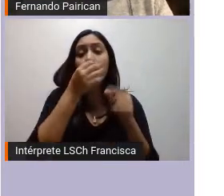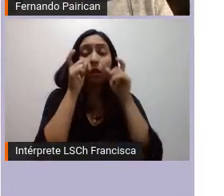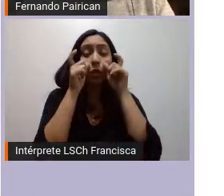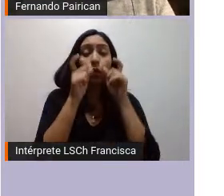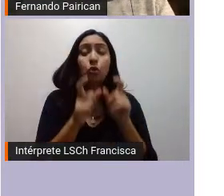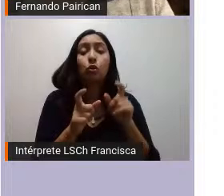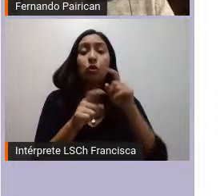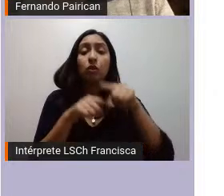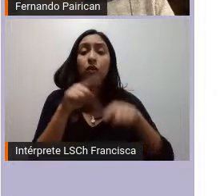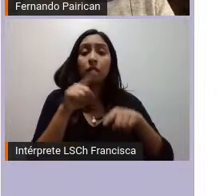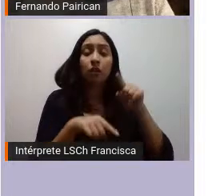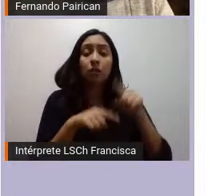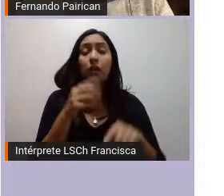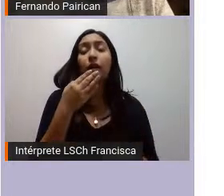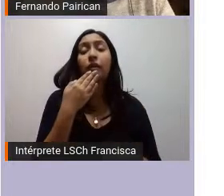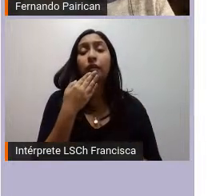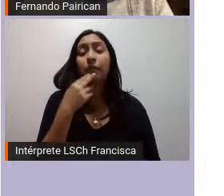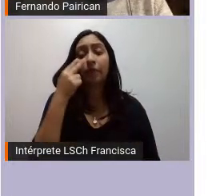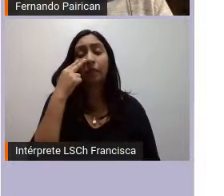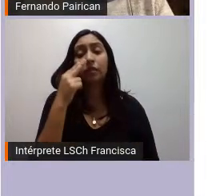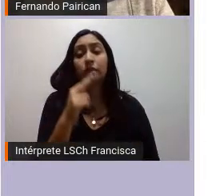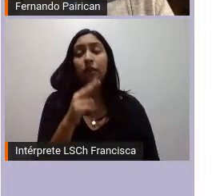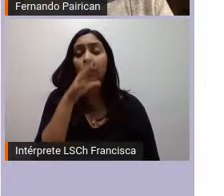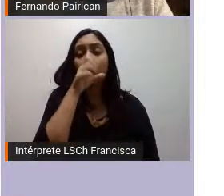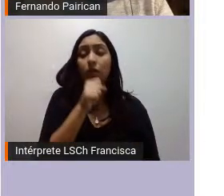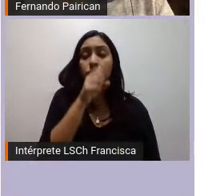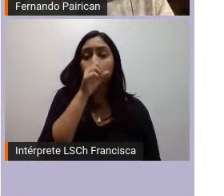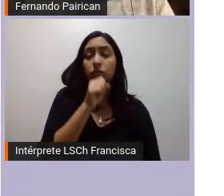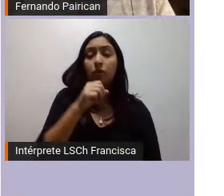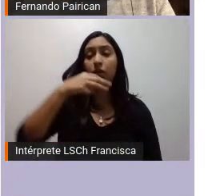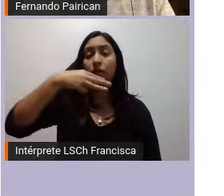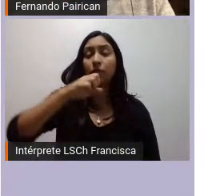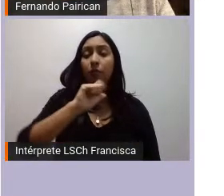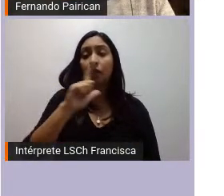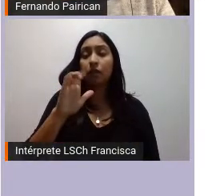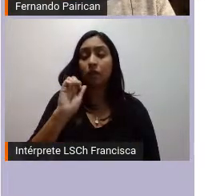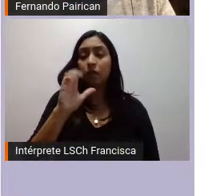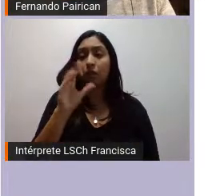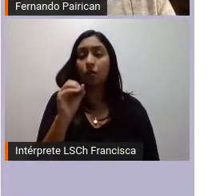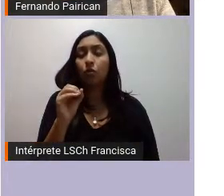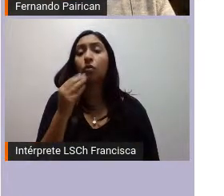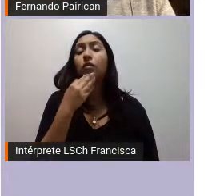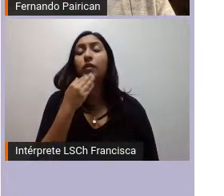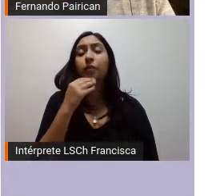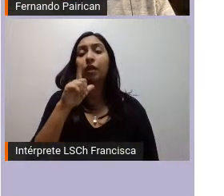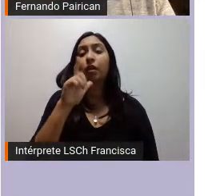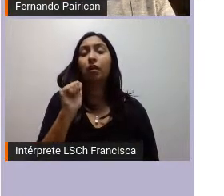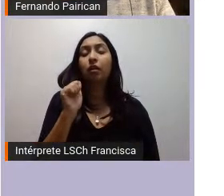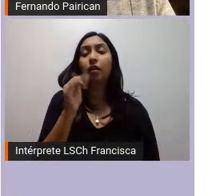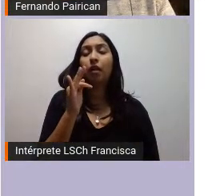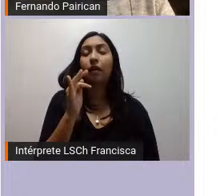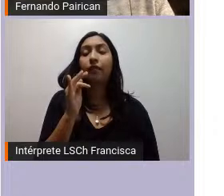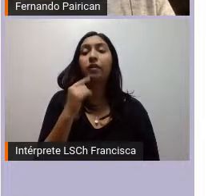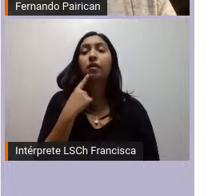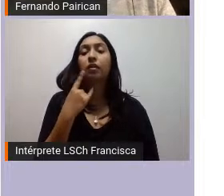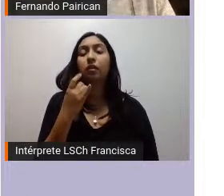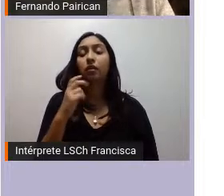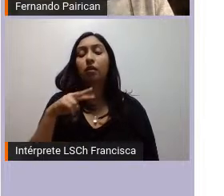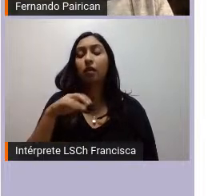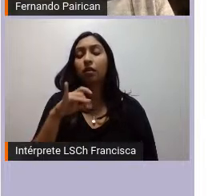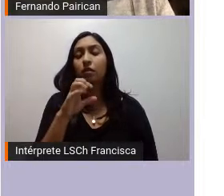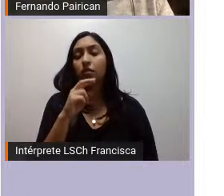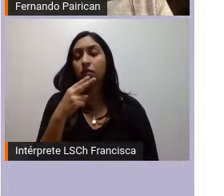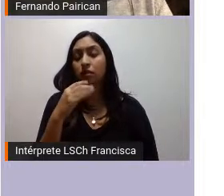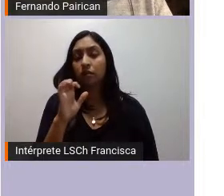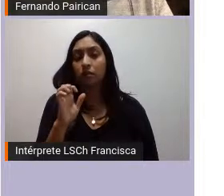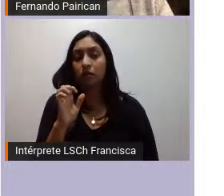podido ver en la resistencia lafikenche y la resistencia Mayeco entonces parece que fuera un otro camino a conquistar la autoderminación y